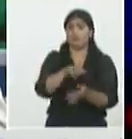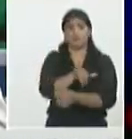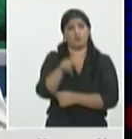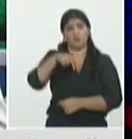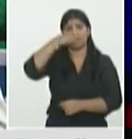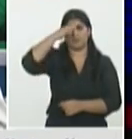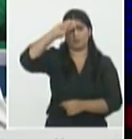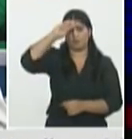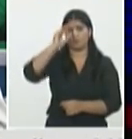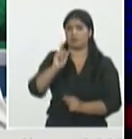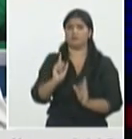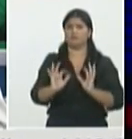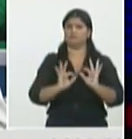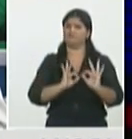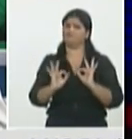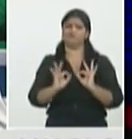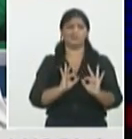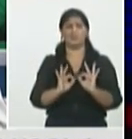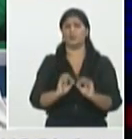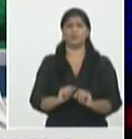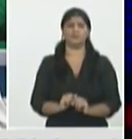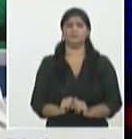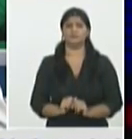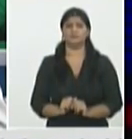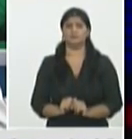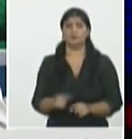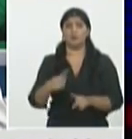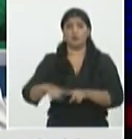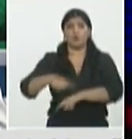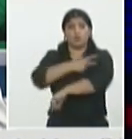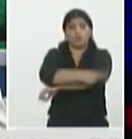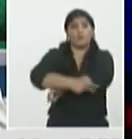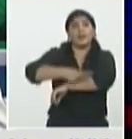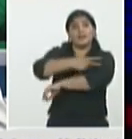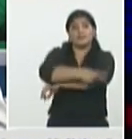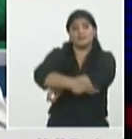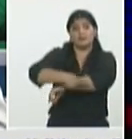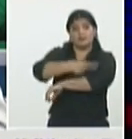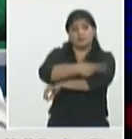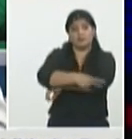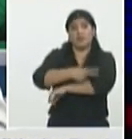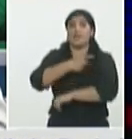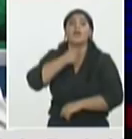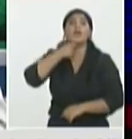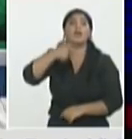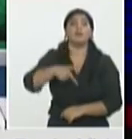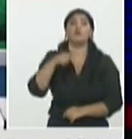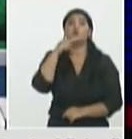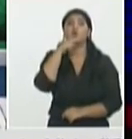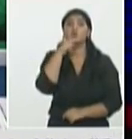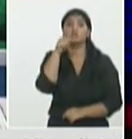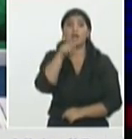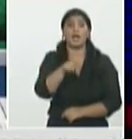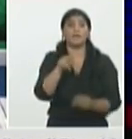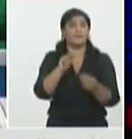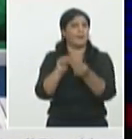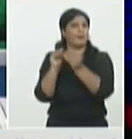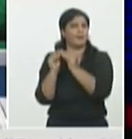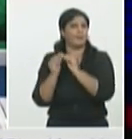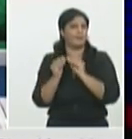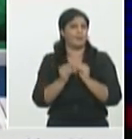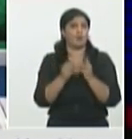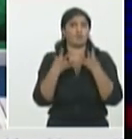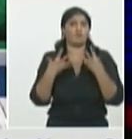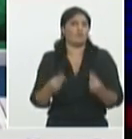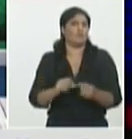protegen muy bien en los países donde van que son países con una elevada transmisión entonces se quiere un impacto